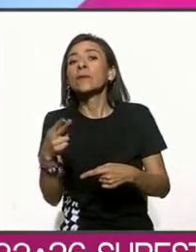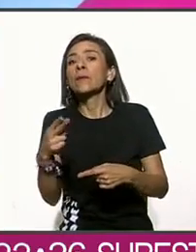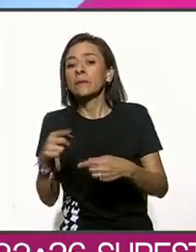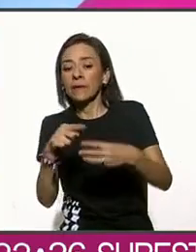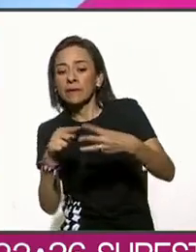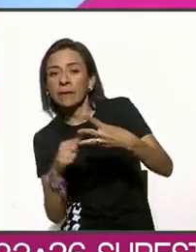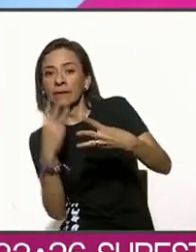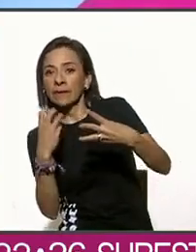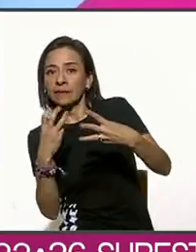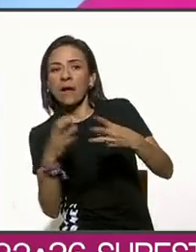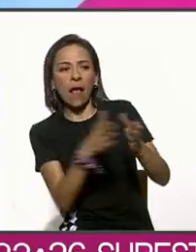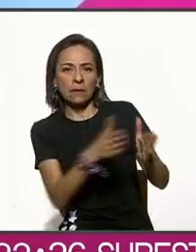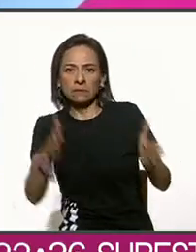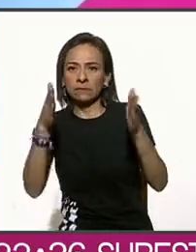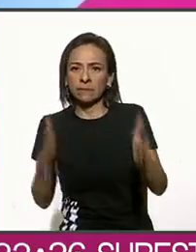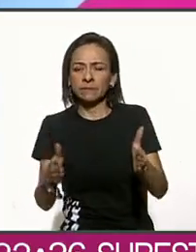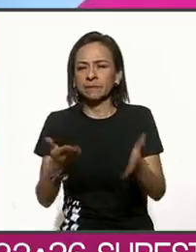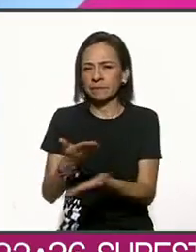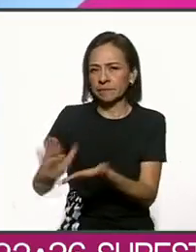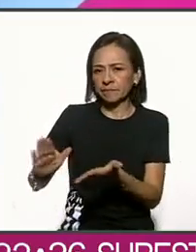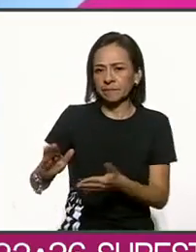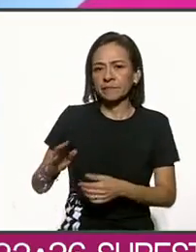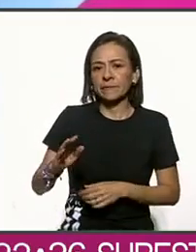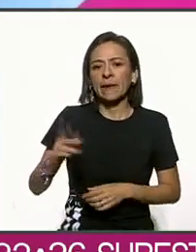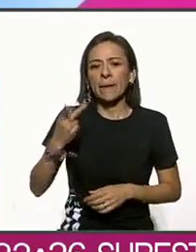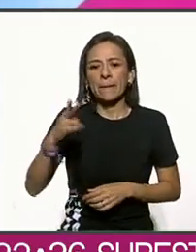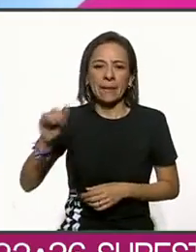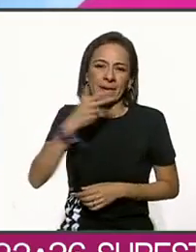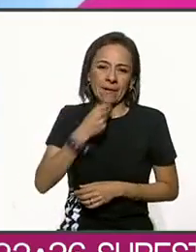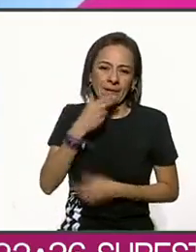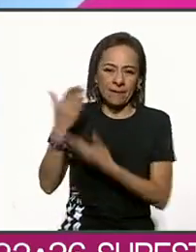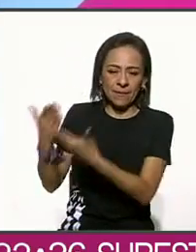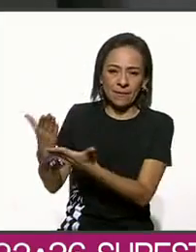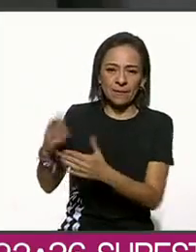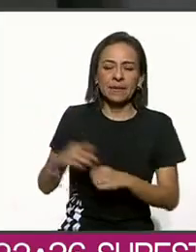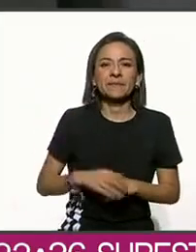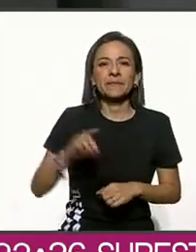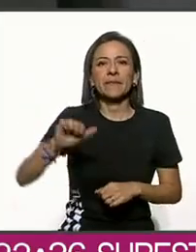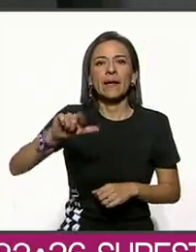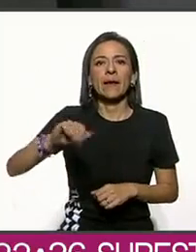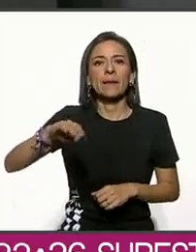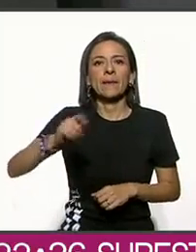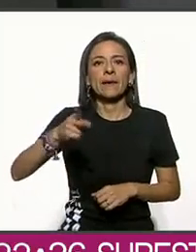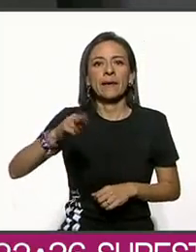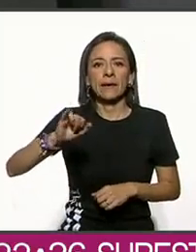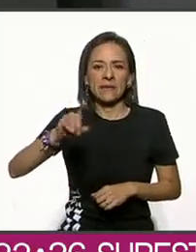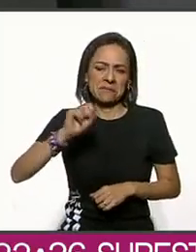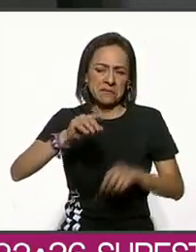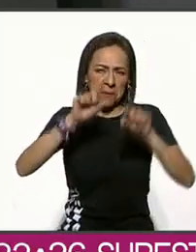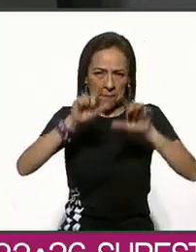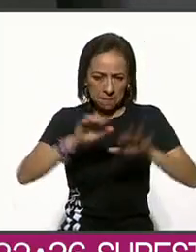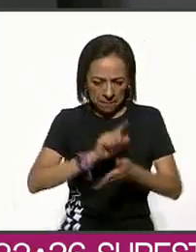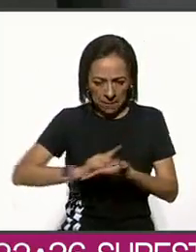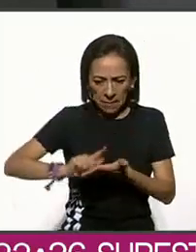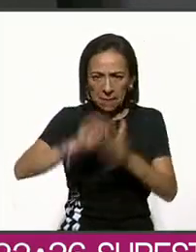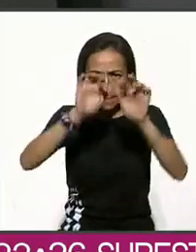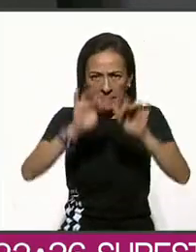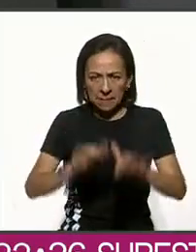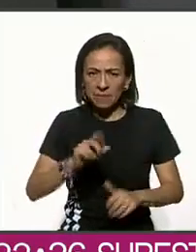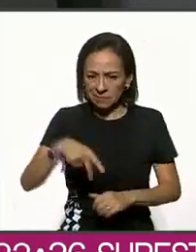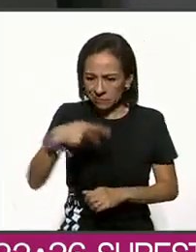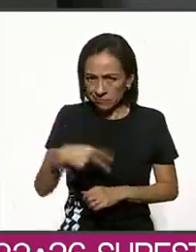En tanto, el PRIista Enrique de la Madrid dijo en sus redes sociales que se deben fortalecer a México y salir de la